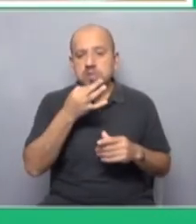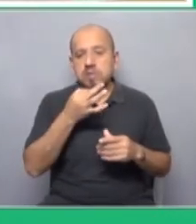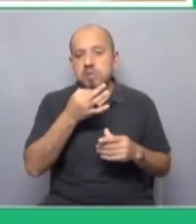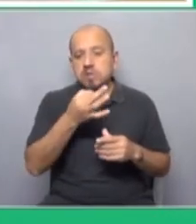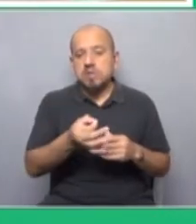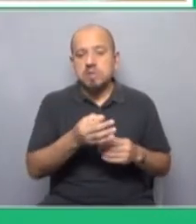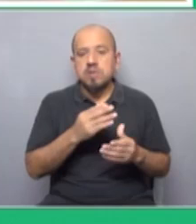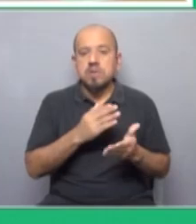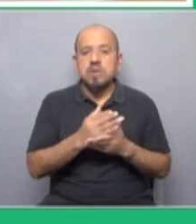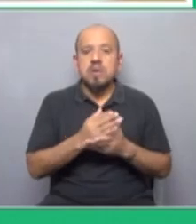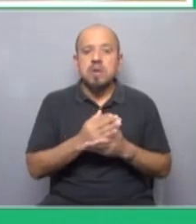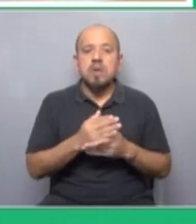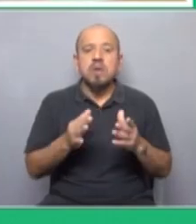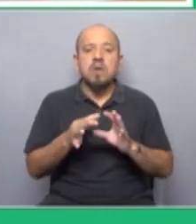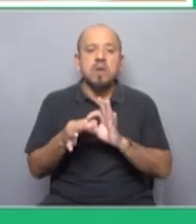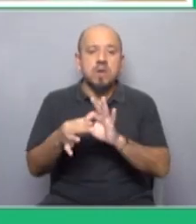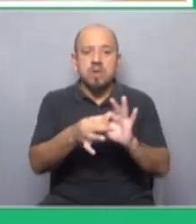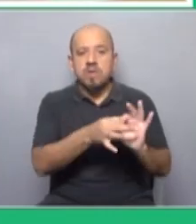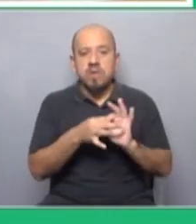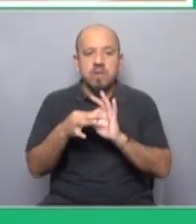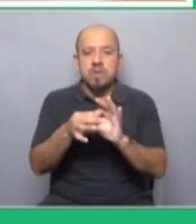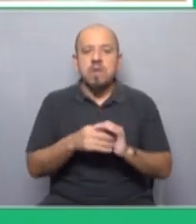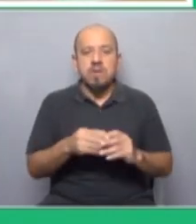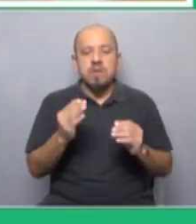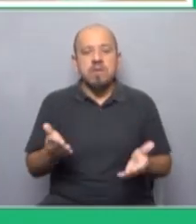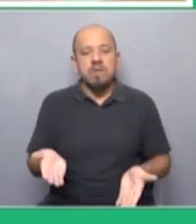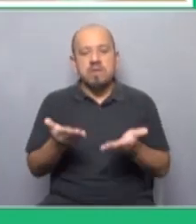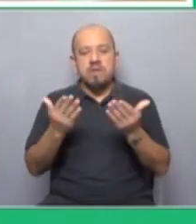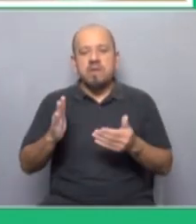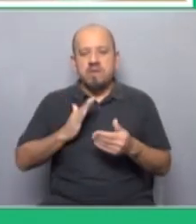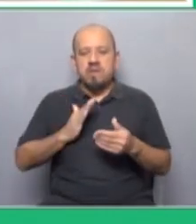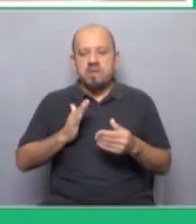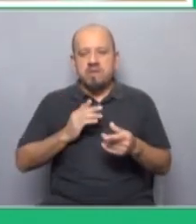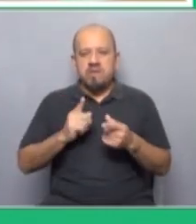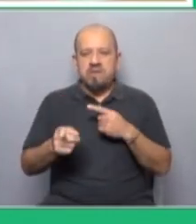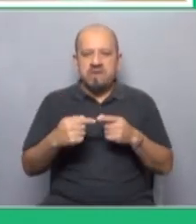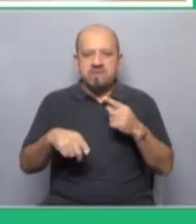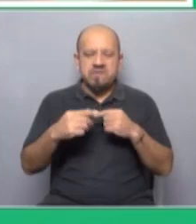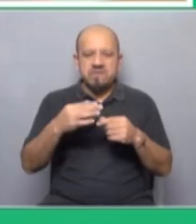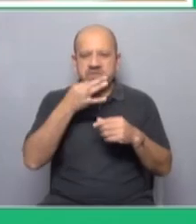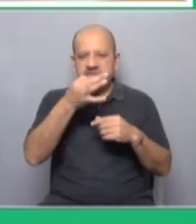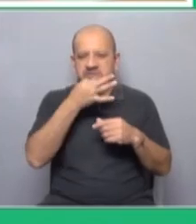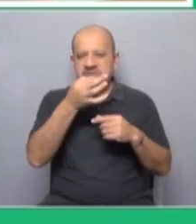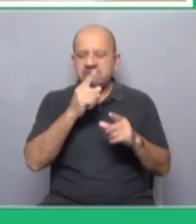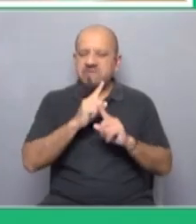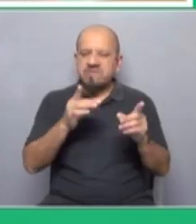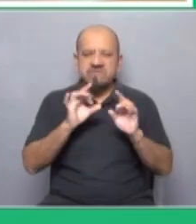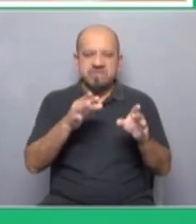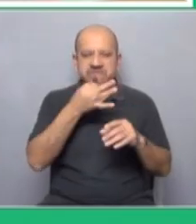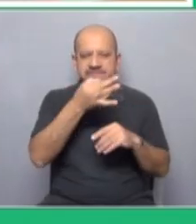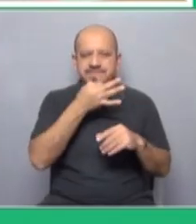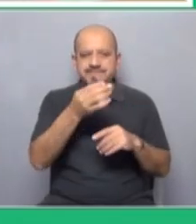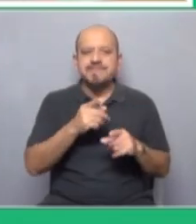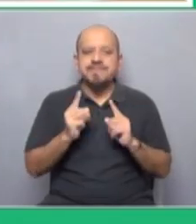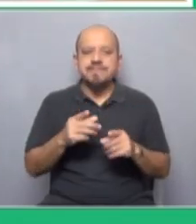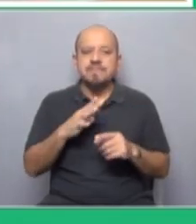una parte de la coherencia de nuestro discurso de la promoción de las mujeres en espacios de decisión el discurso que no se quede en discurso sino que vaya a